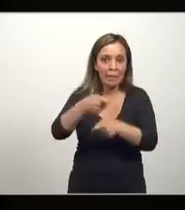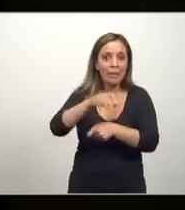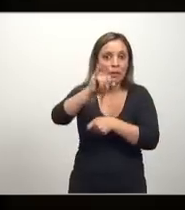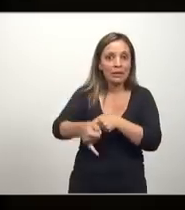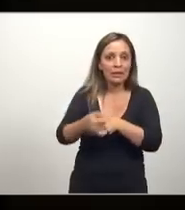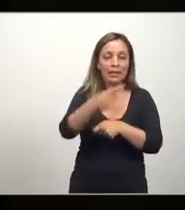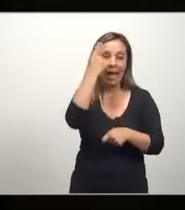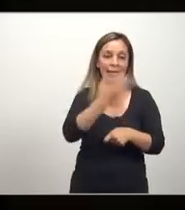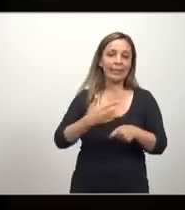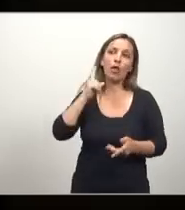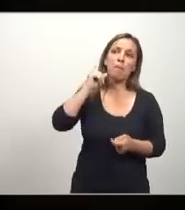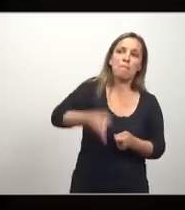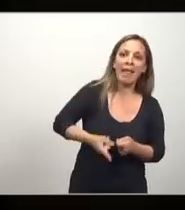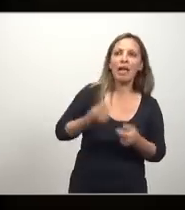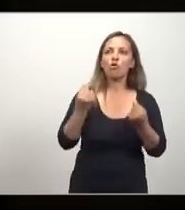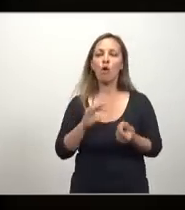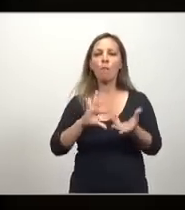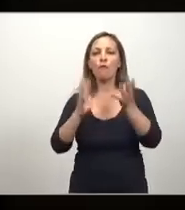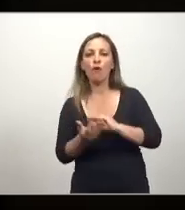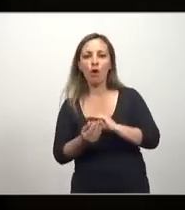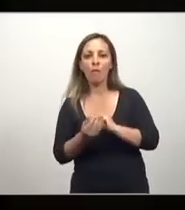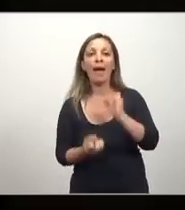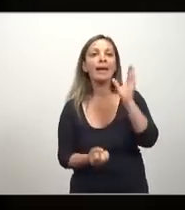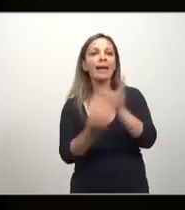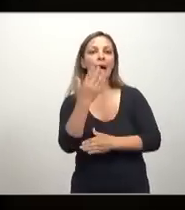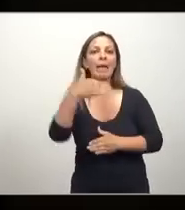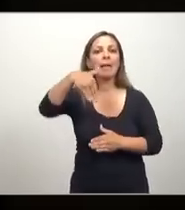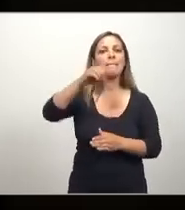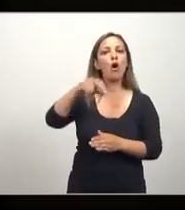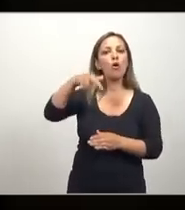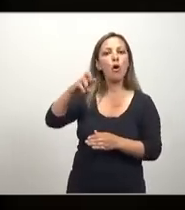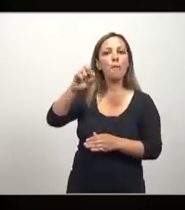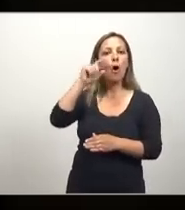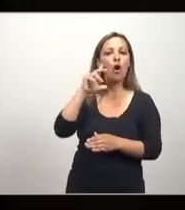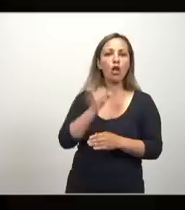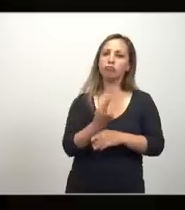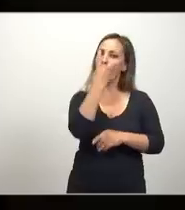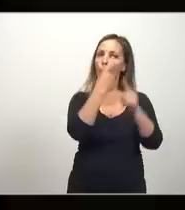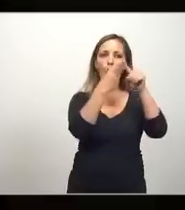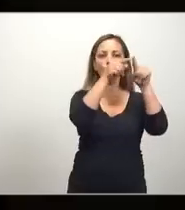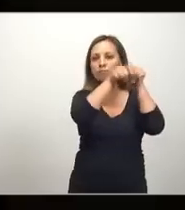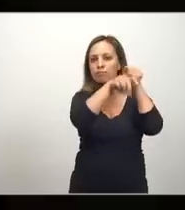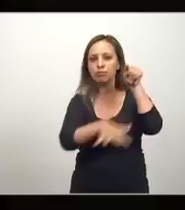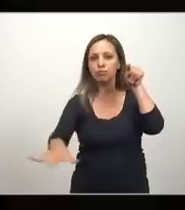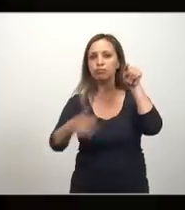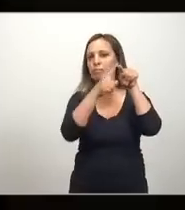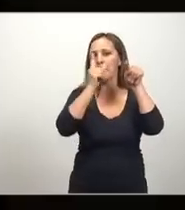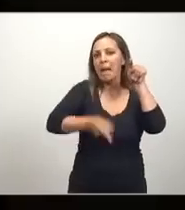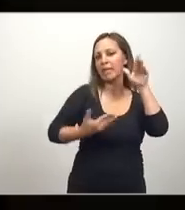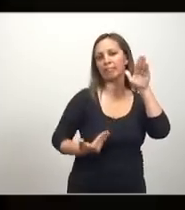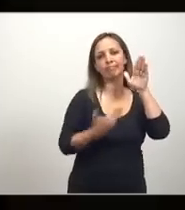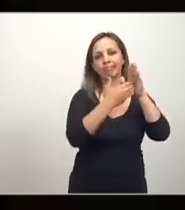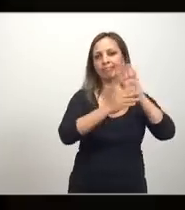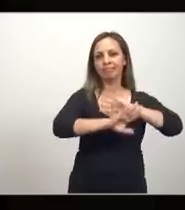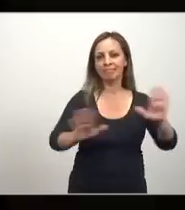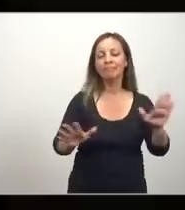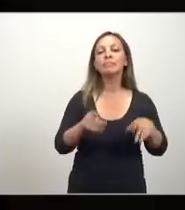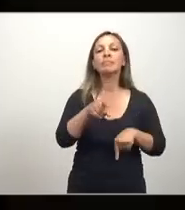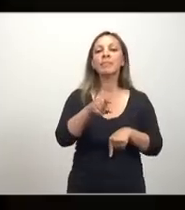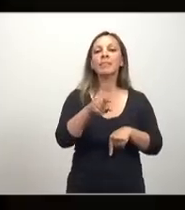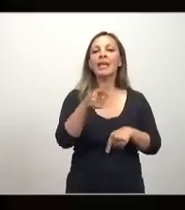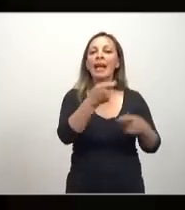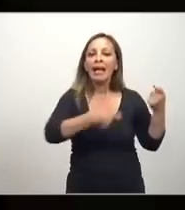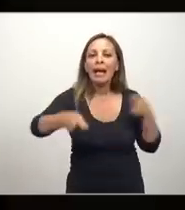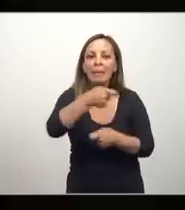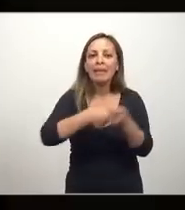El Estado decía qué hacer, se establecían monopolios por leyes, etc. Y ya venía en crisis desde un siglo antes ese capitalismo